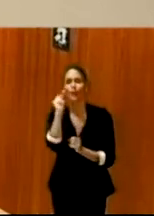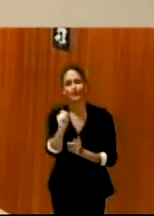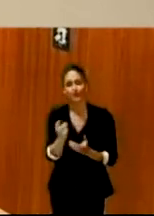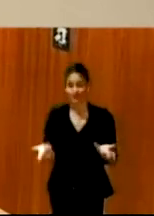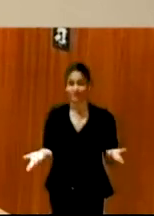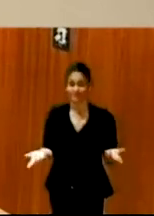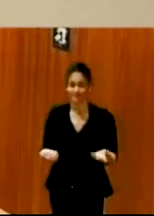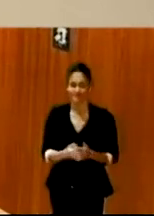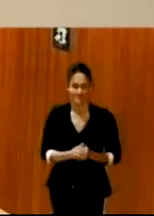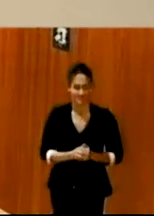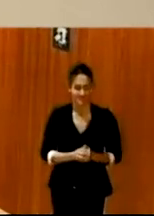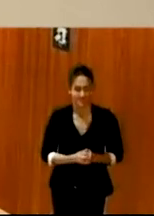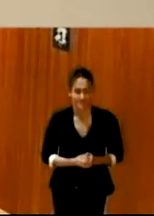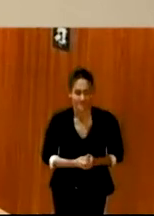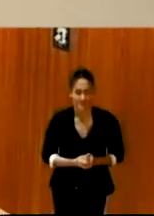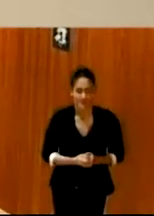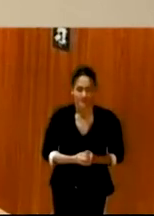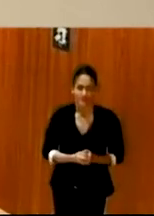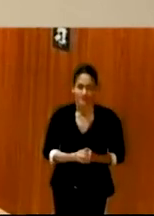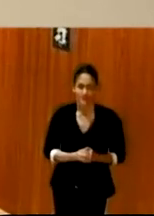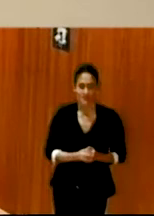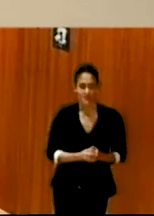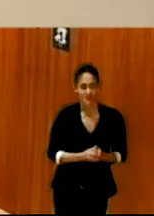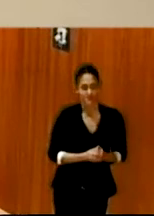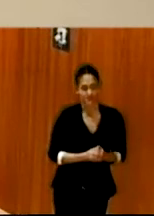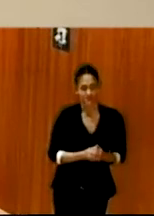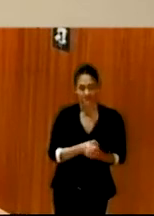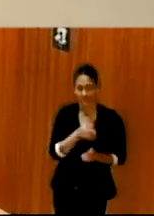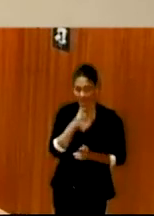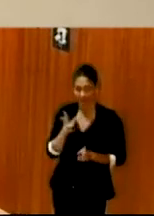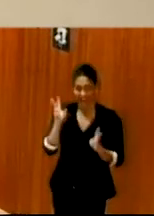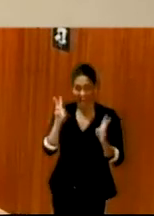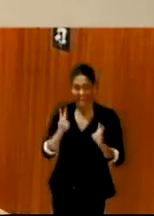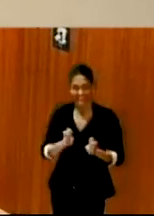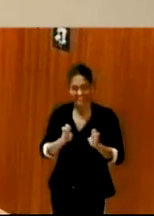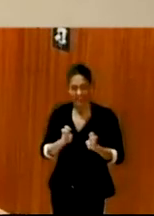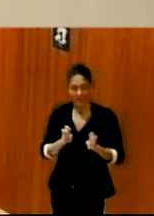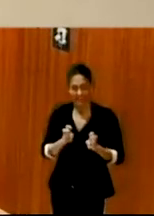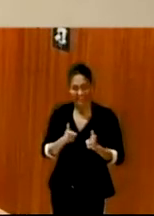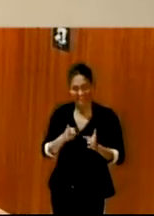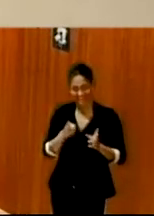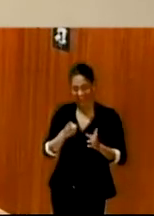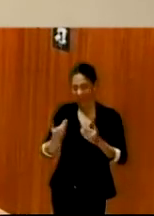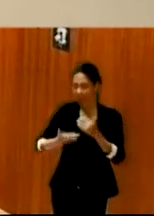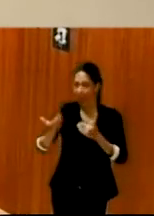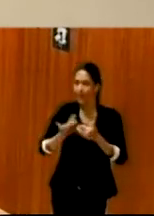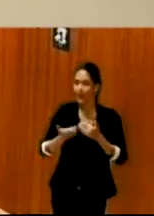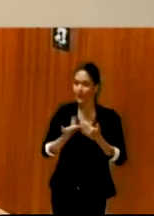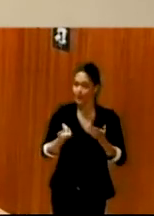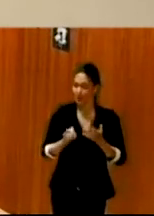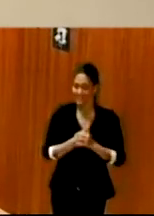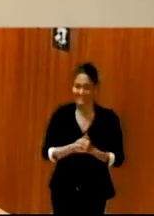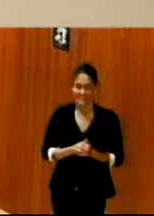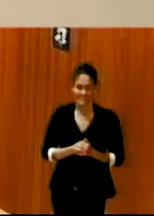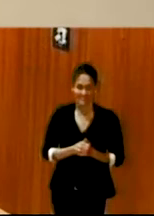O sea, el asistencialismo y las modas. Siguiente diapositiva. Parece el título de un documental o algo, ¿verdad?